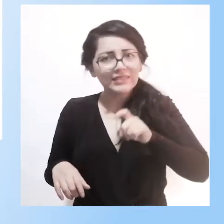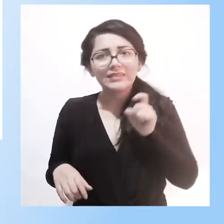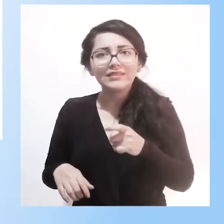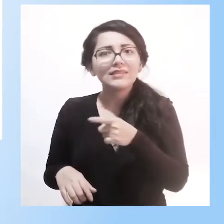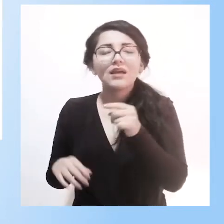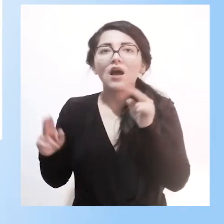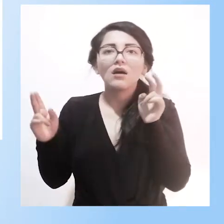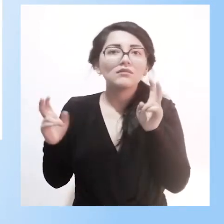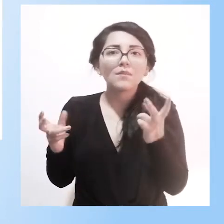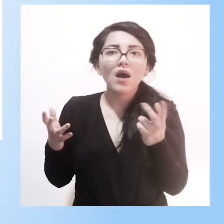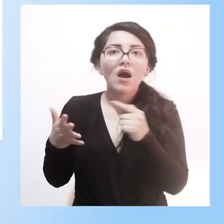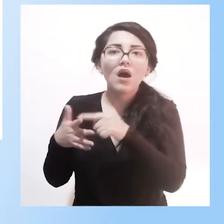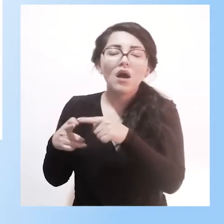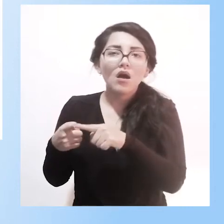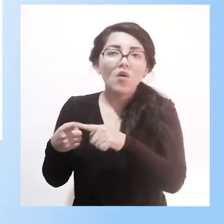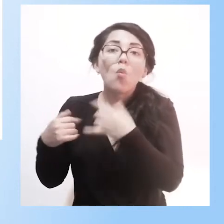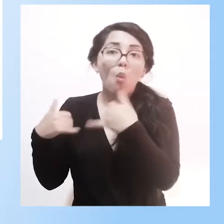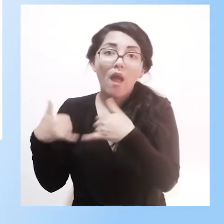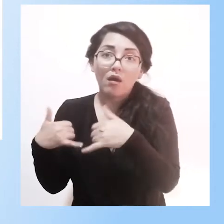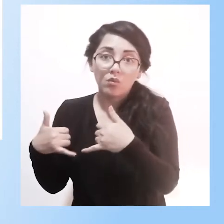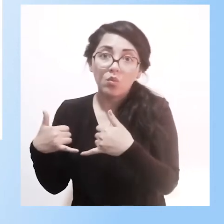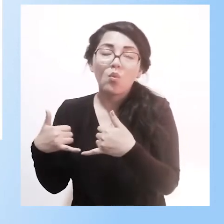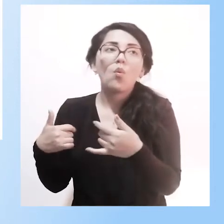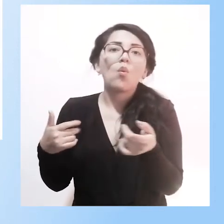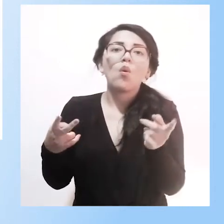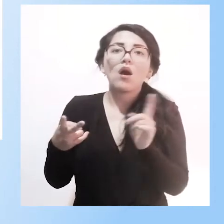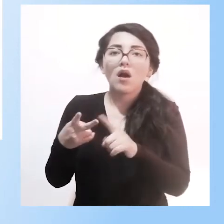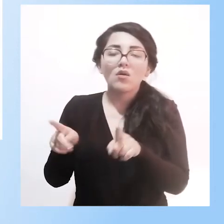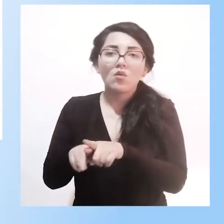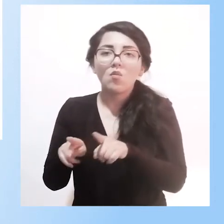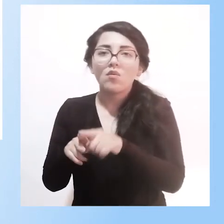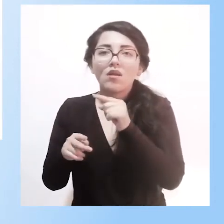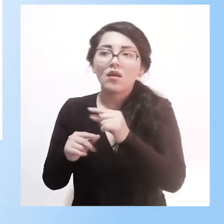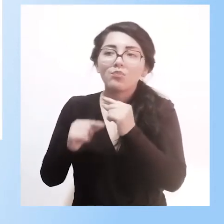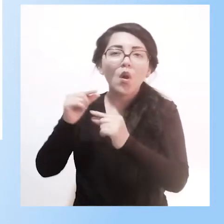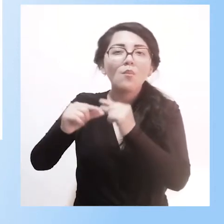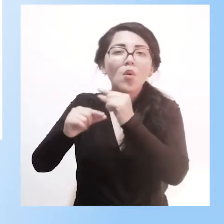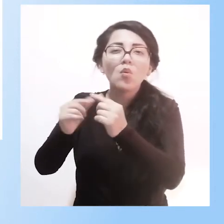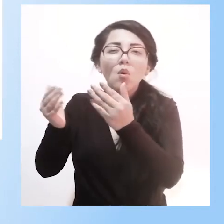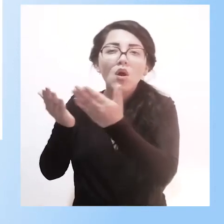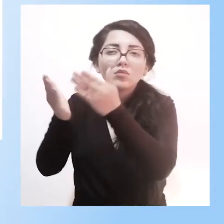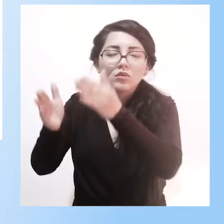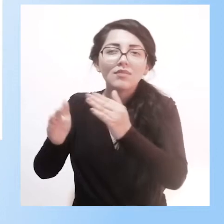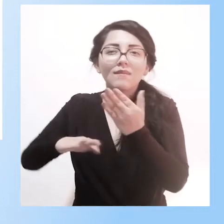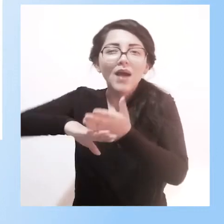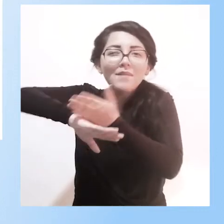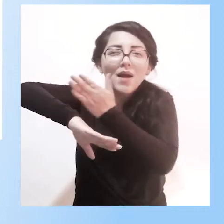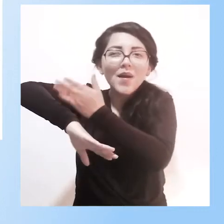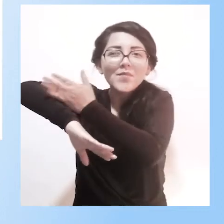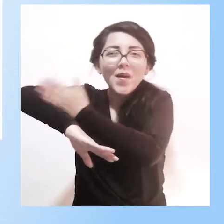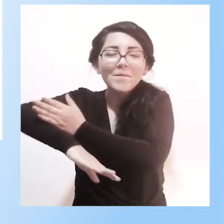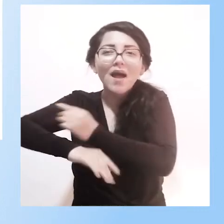la parte lúdica, la parte del éxito en el aprendizaje, la parte de que el alumno se